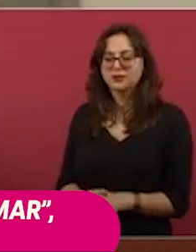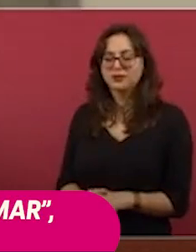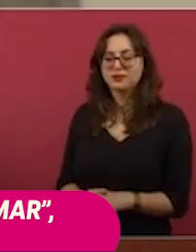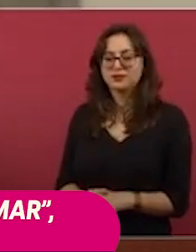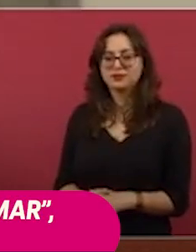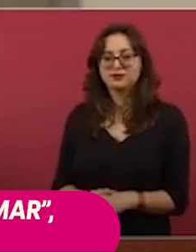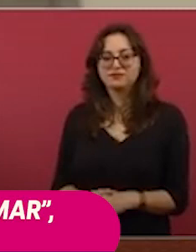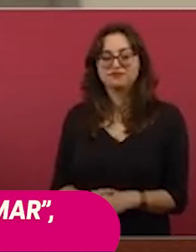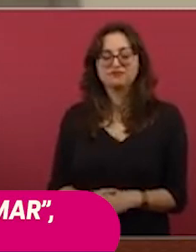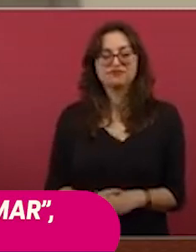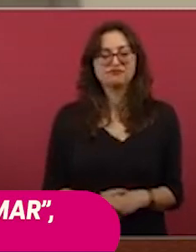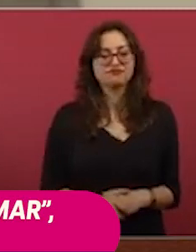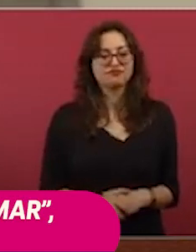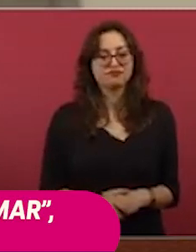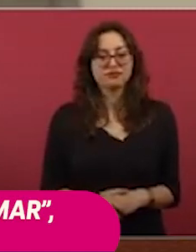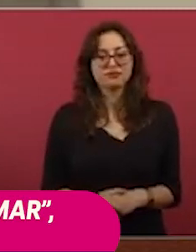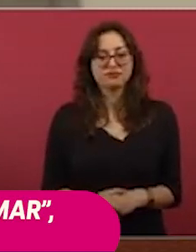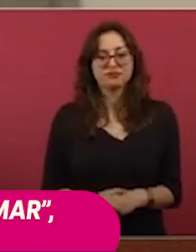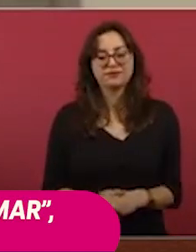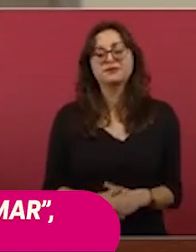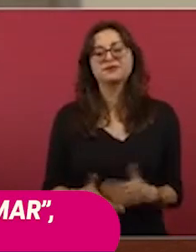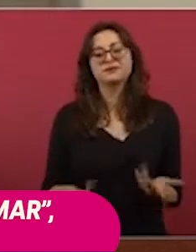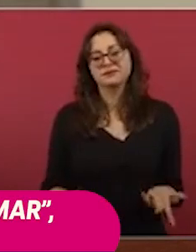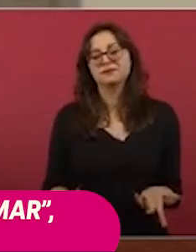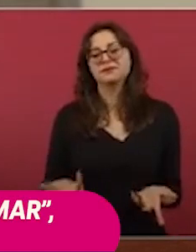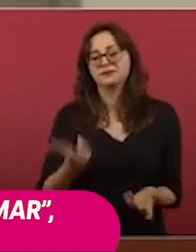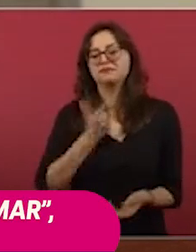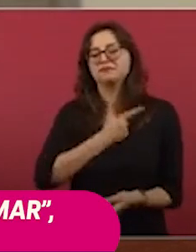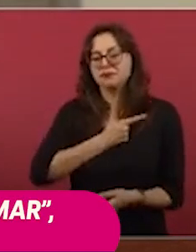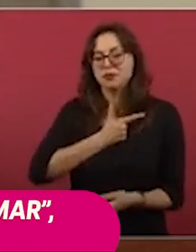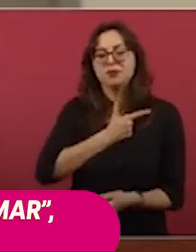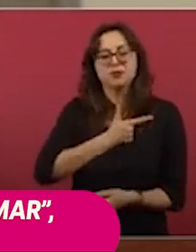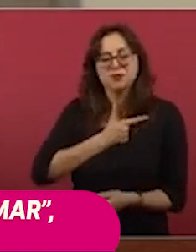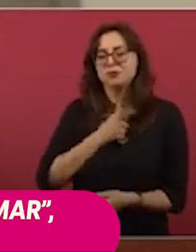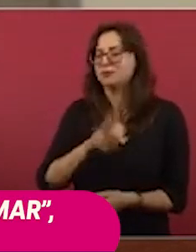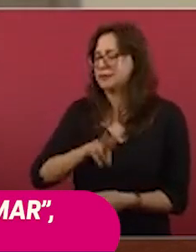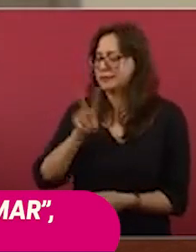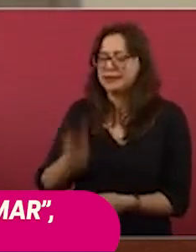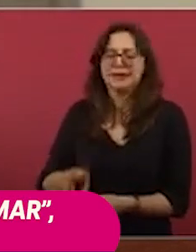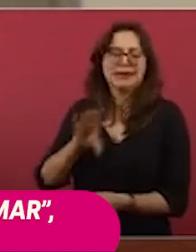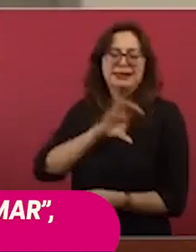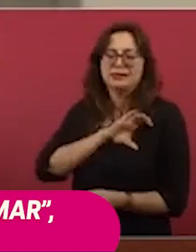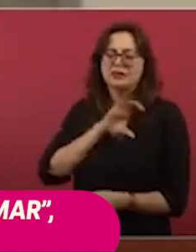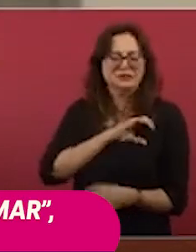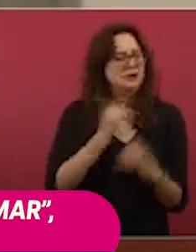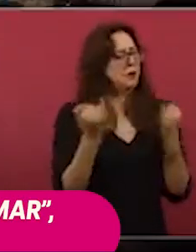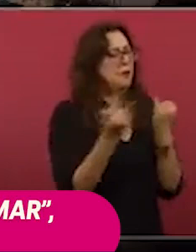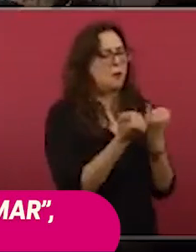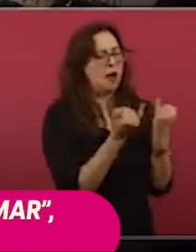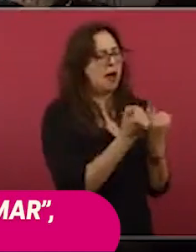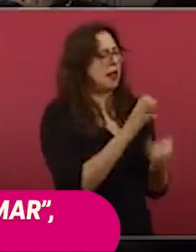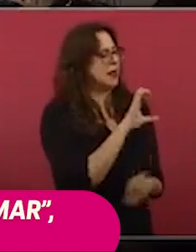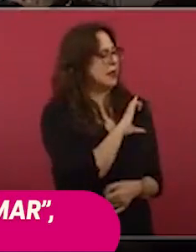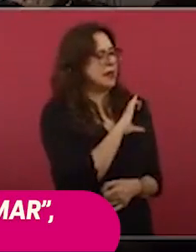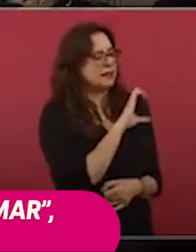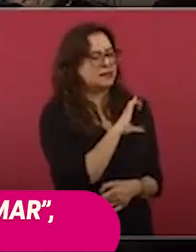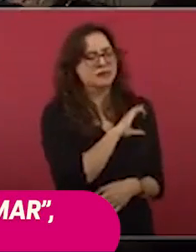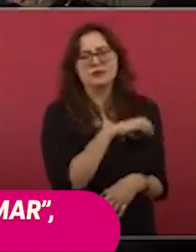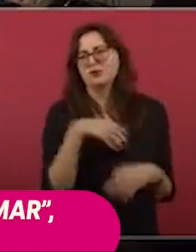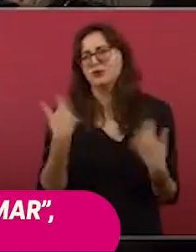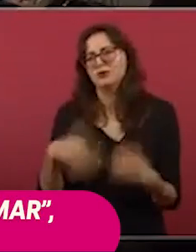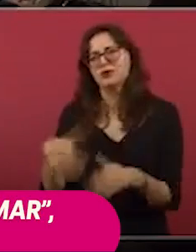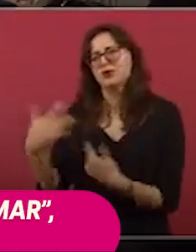El gobernador, no, me da mucho gusto, lo hago con mucho afecto y además nos ha desayudado